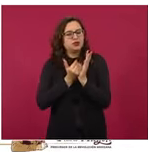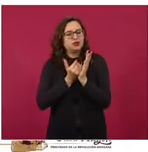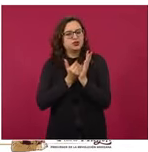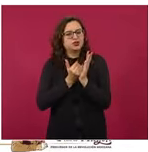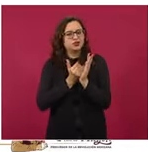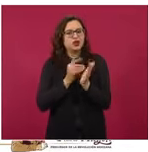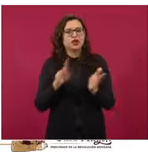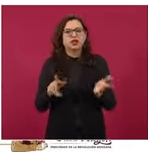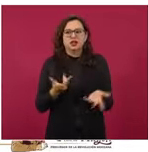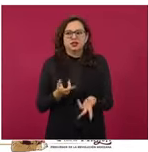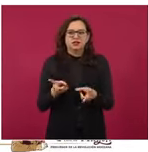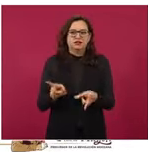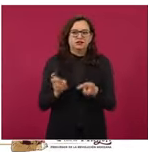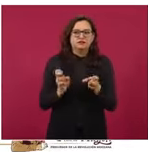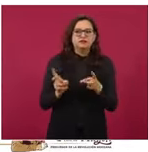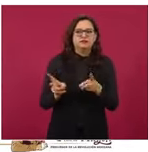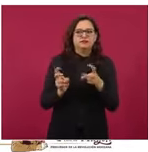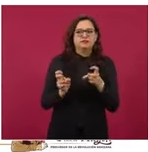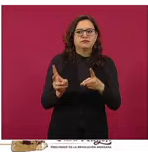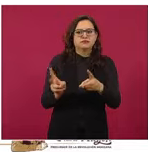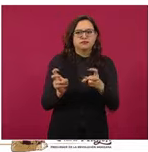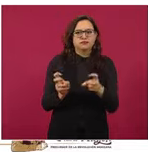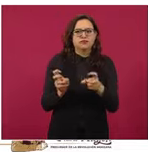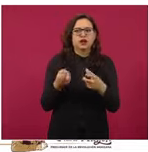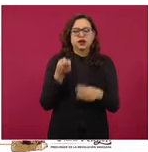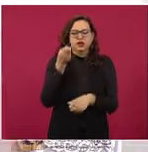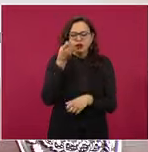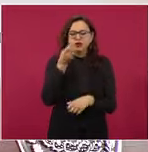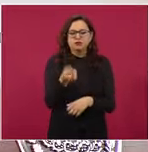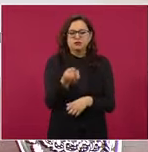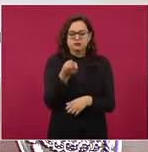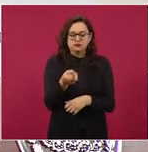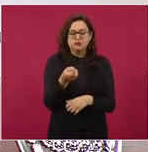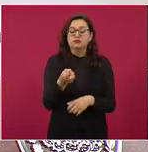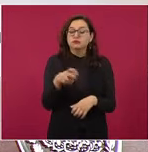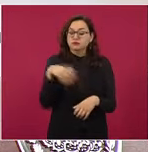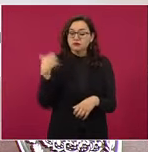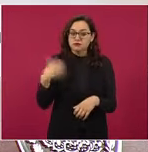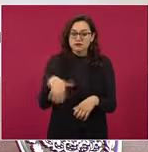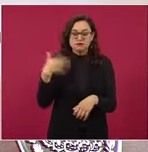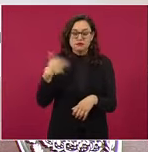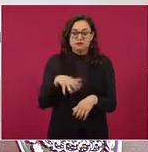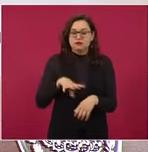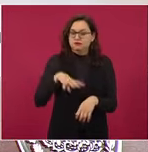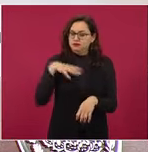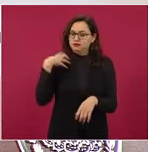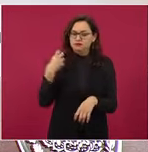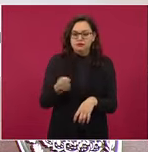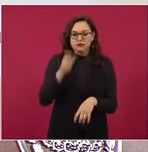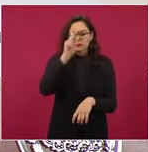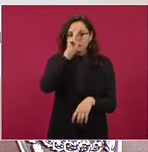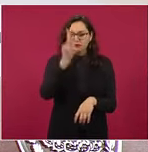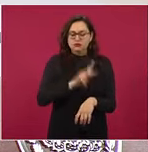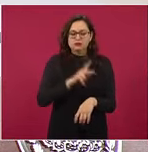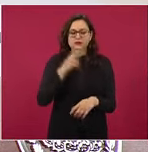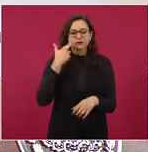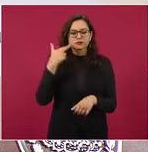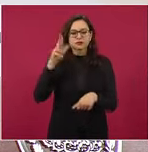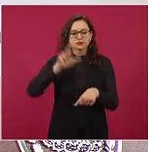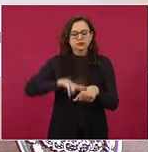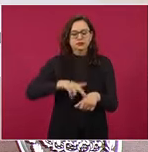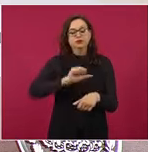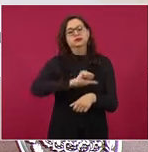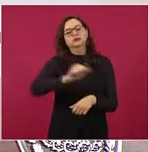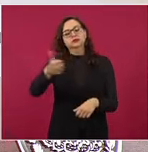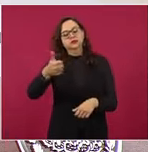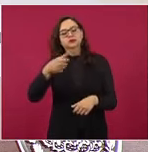que vendía, ahí les estaba dando su buena rasurada. Y también una en el municipio